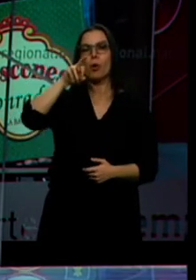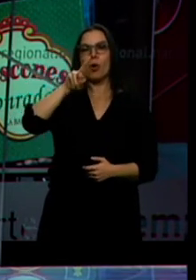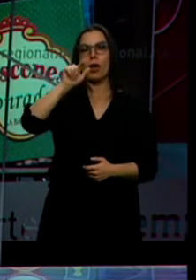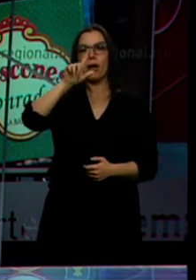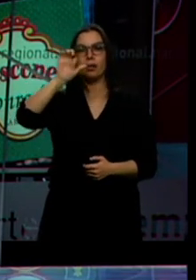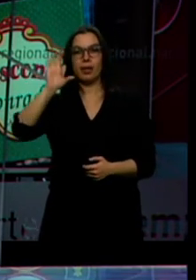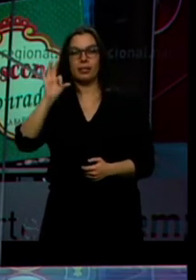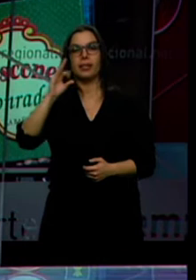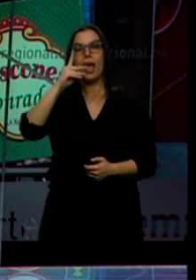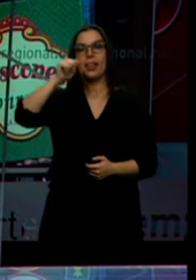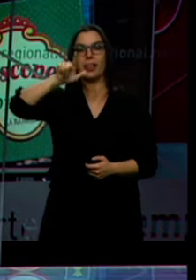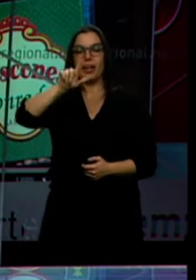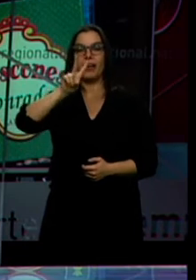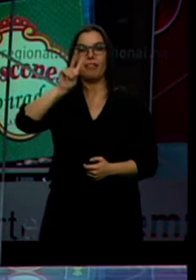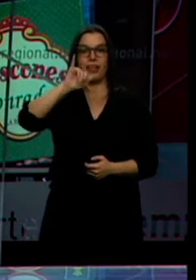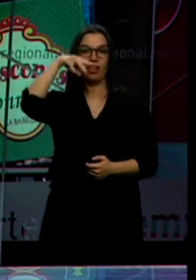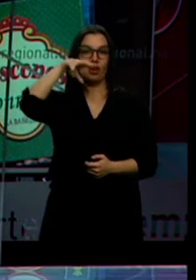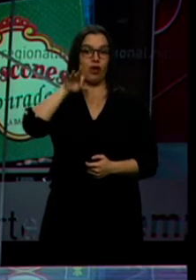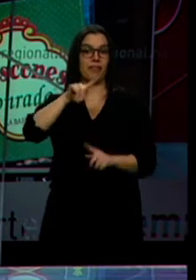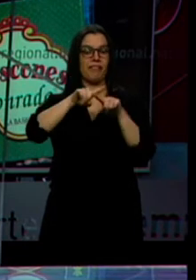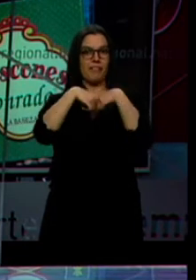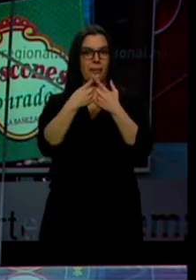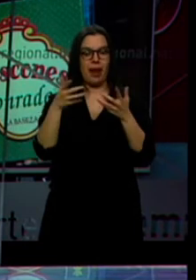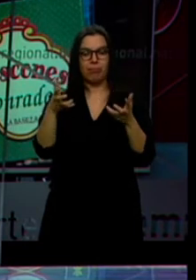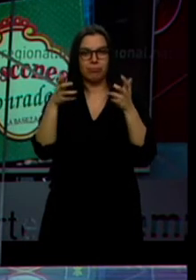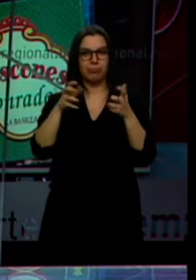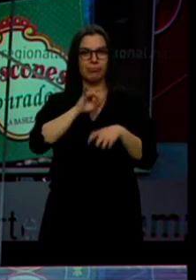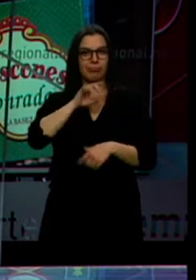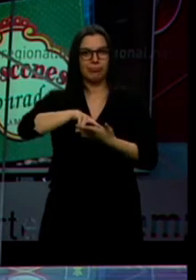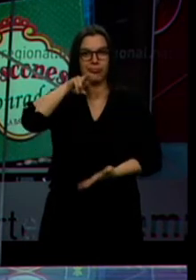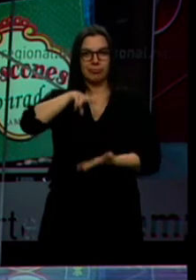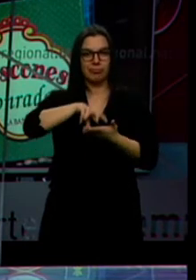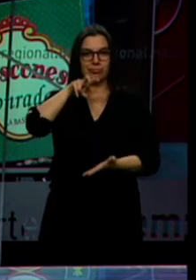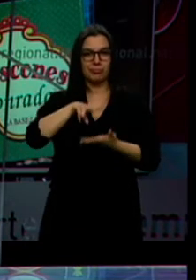este galardón puede cambiarles la suerte. Un gordo que además ha tenido un sabor dulce.